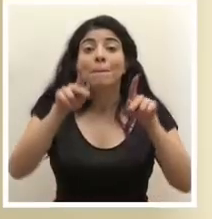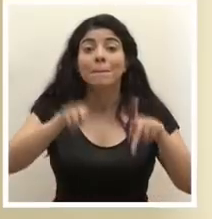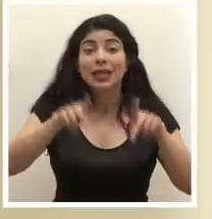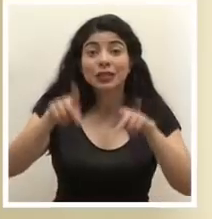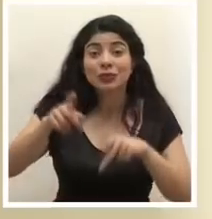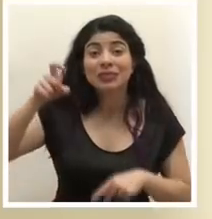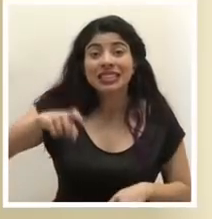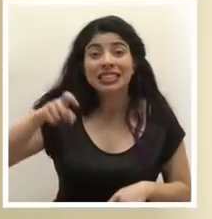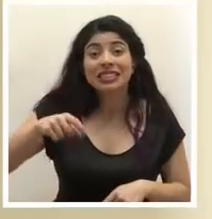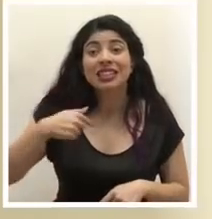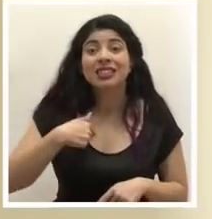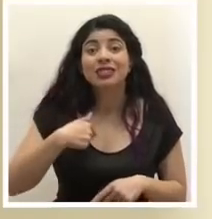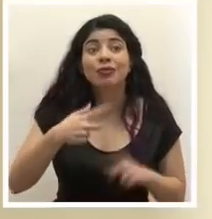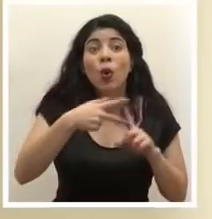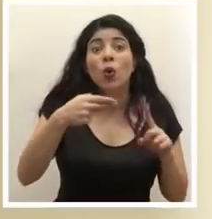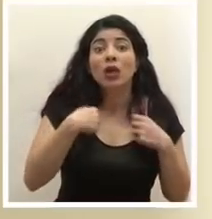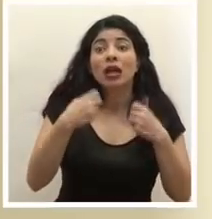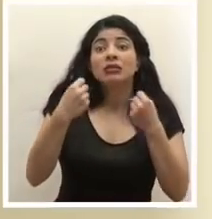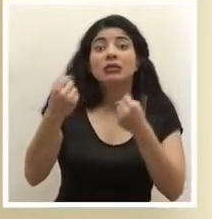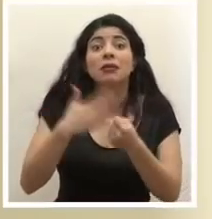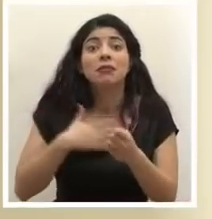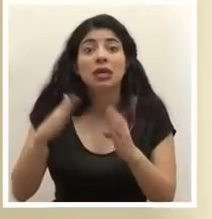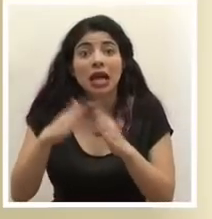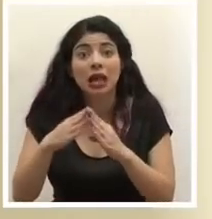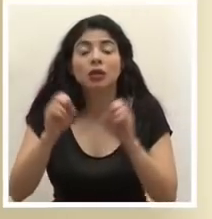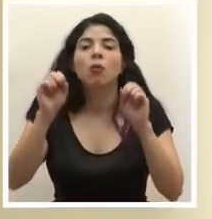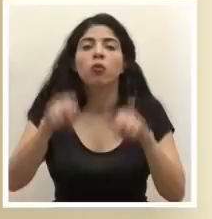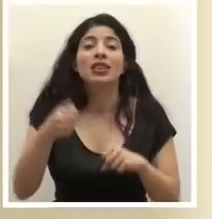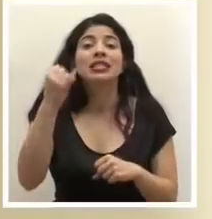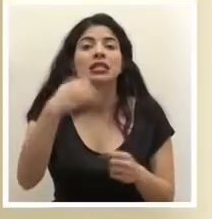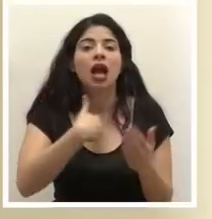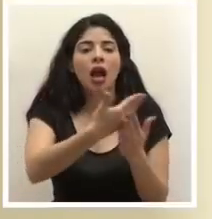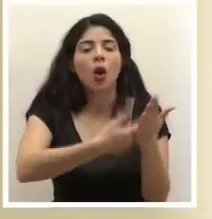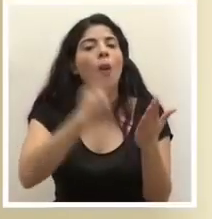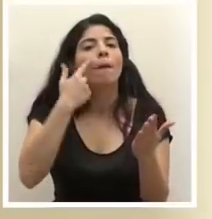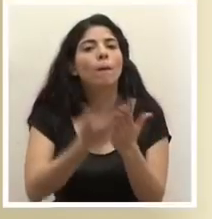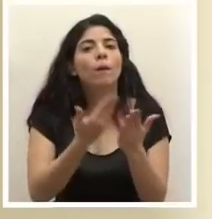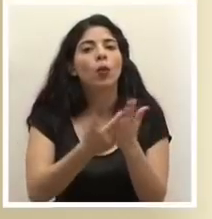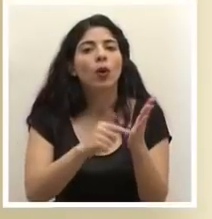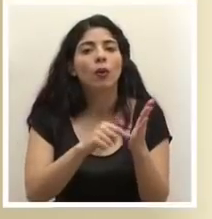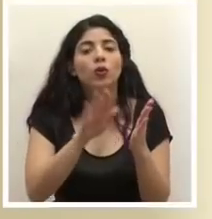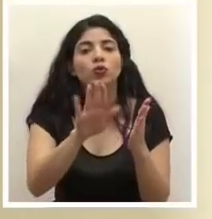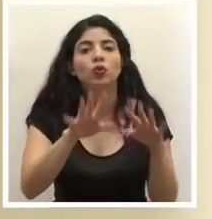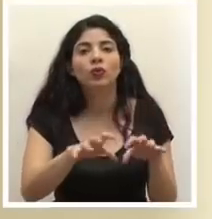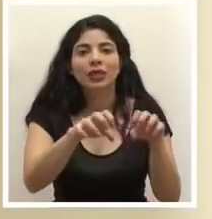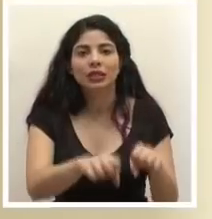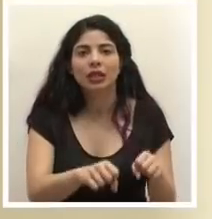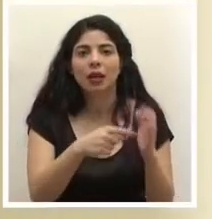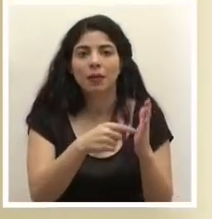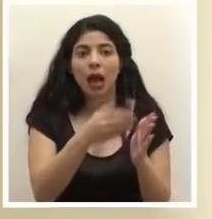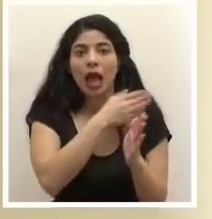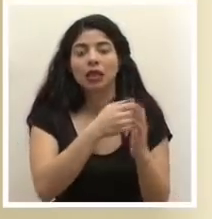que requieran regresar desde hoteles podrán hacerlo con el respectivo comprobante de la reservación para que puedan